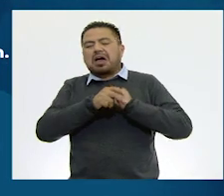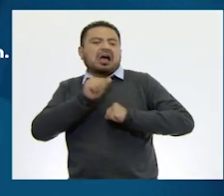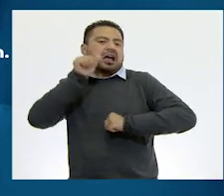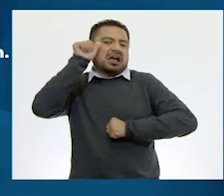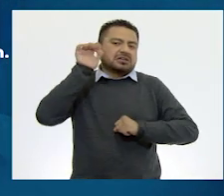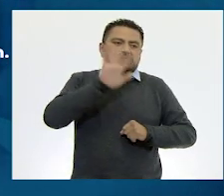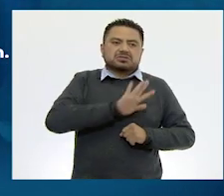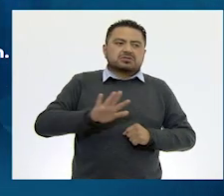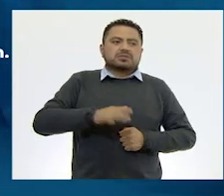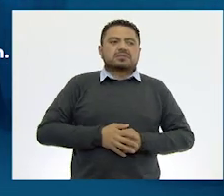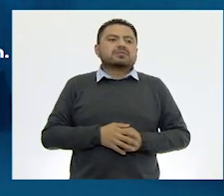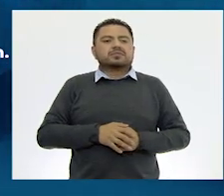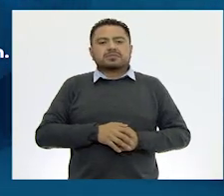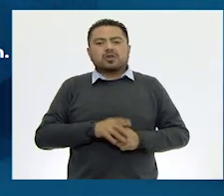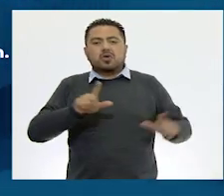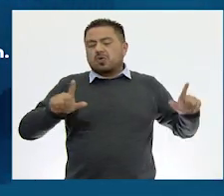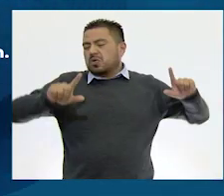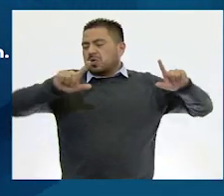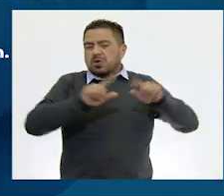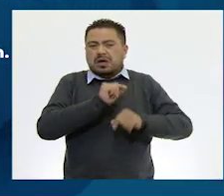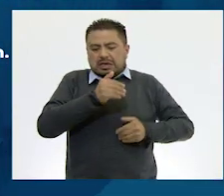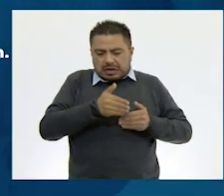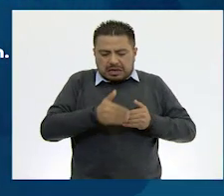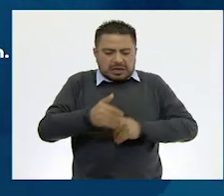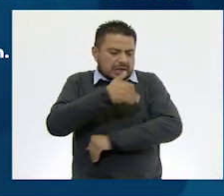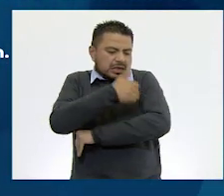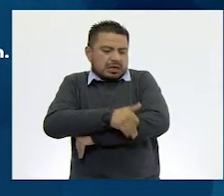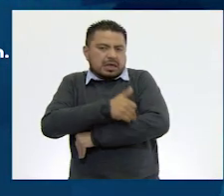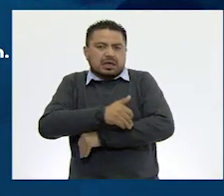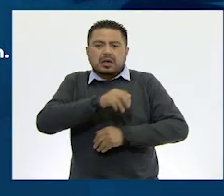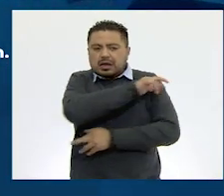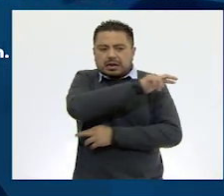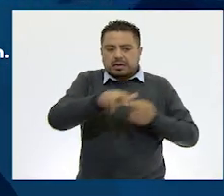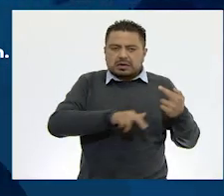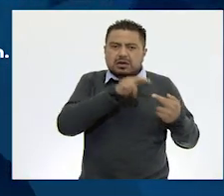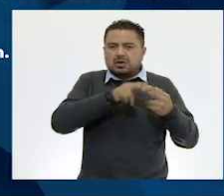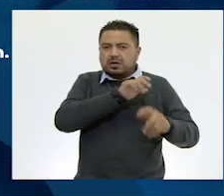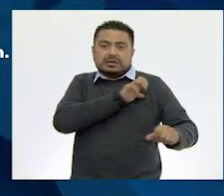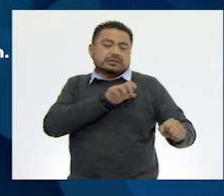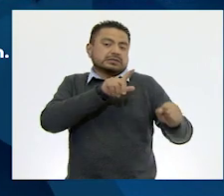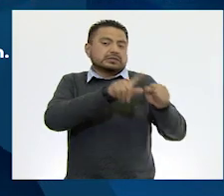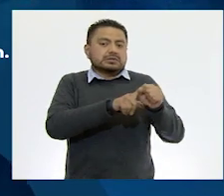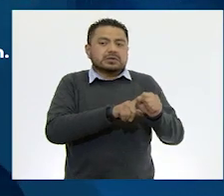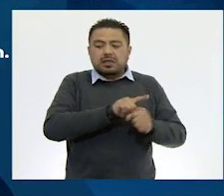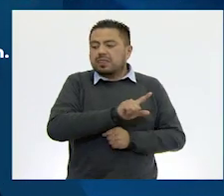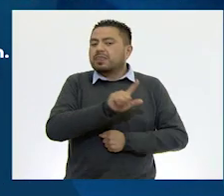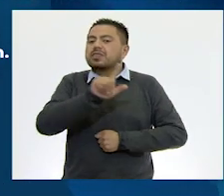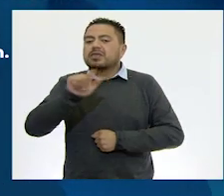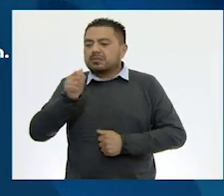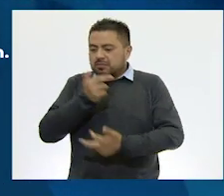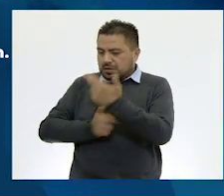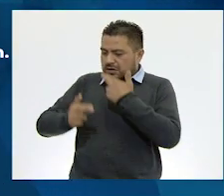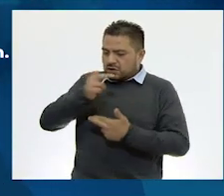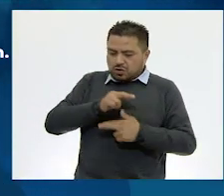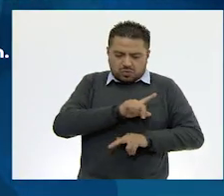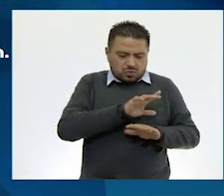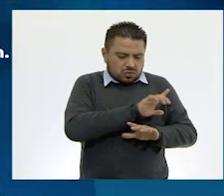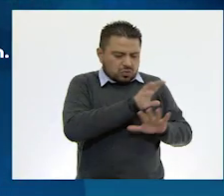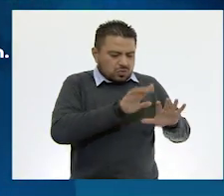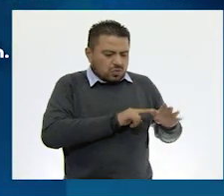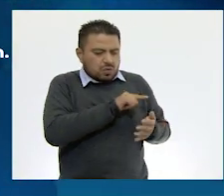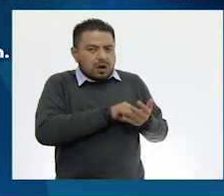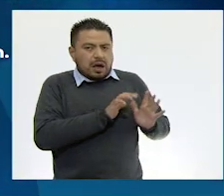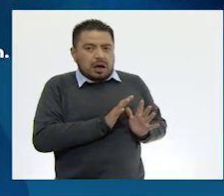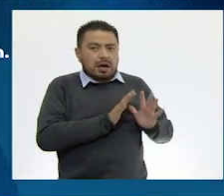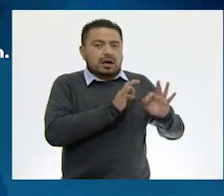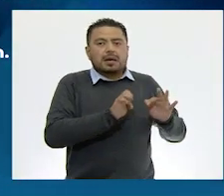Especies que pasan solo una época del año en una región específica y después regresa a su lugar de origen. Por